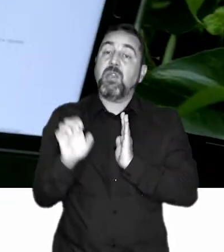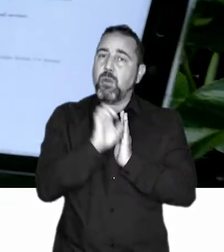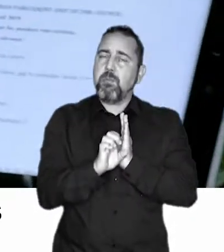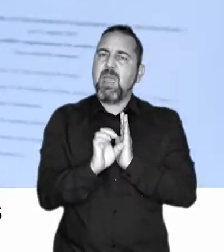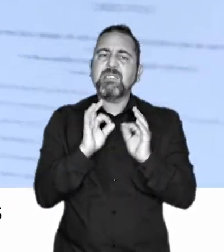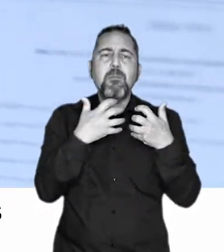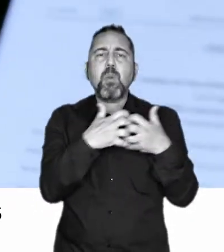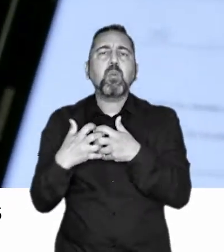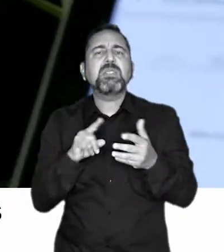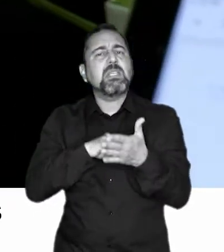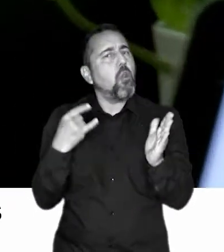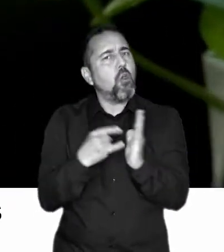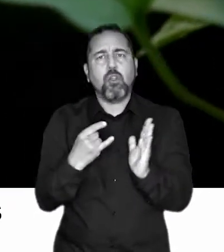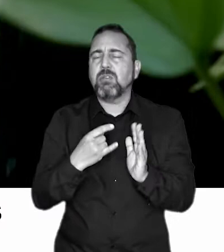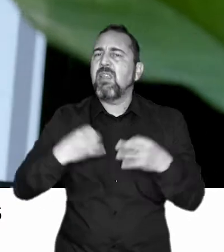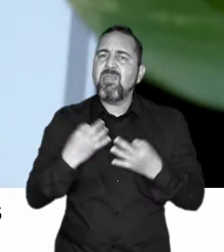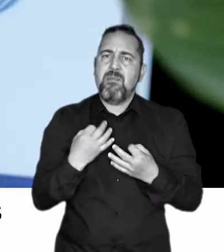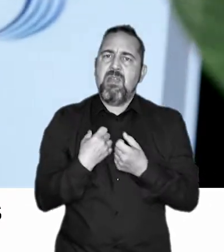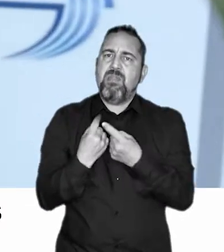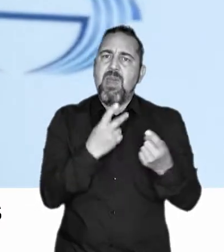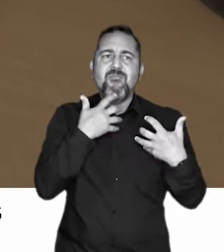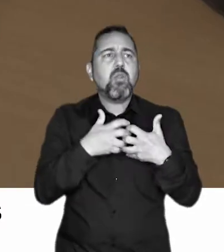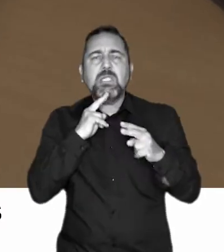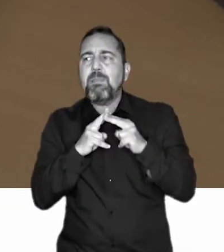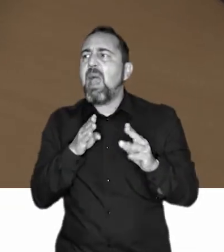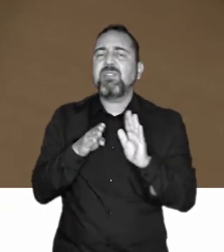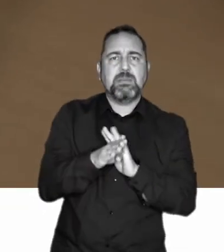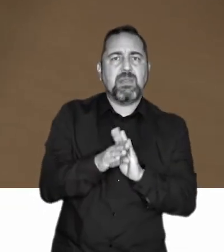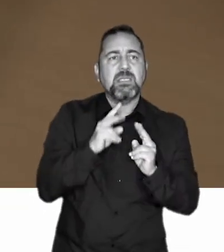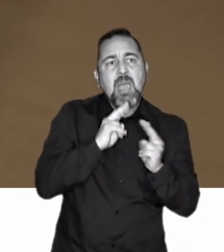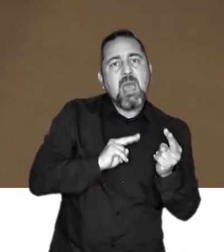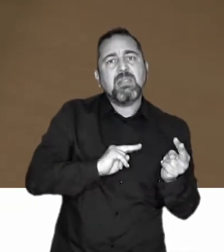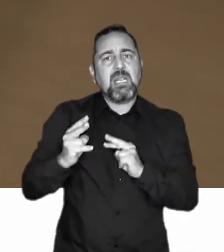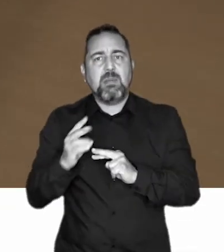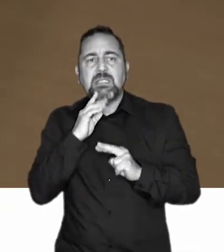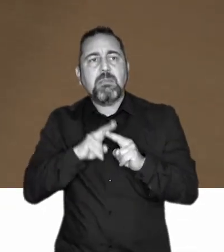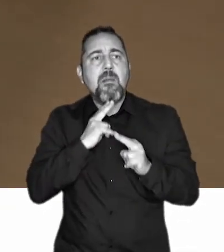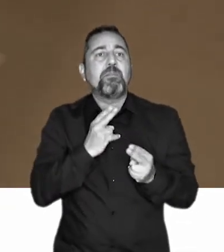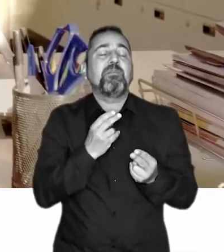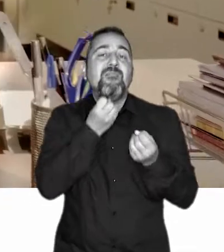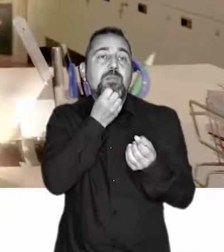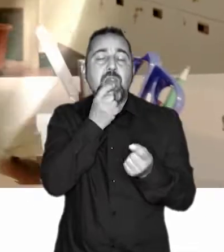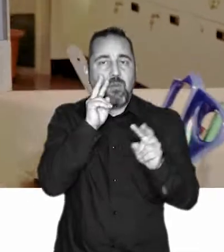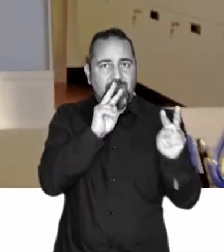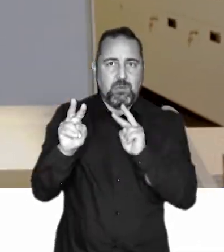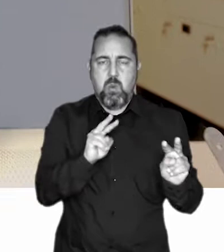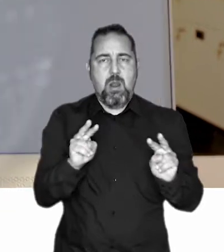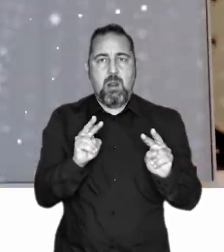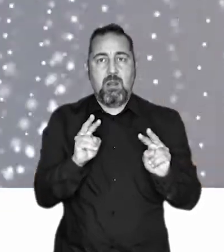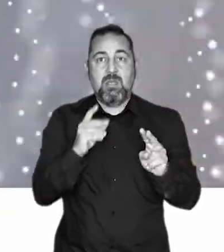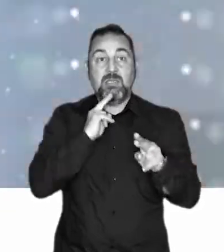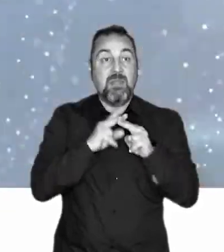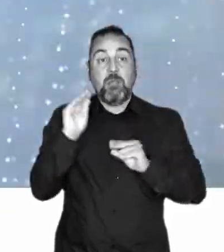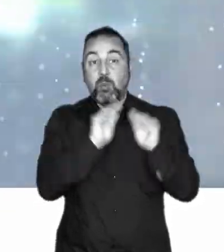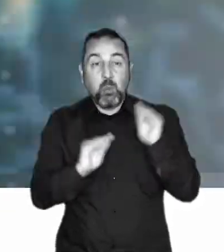La legislación europea señala que los productos tecnológicos deben proporcionar funciones de accesibilidad y alternativas a la información visual.